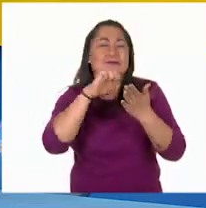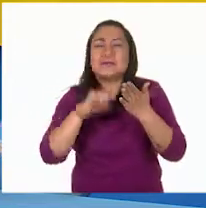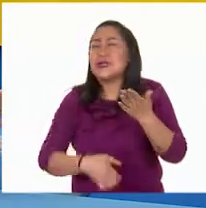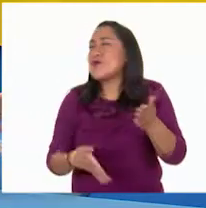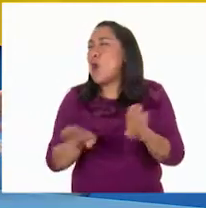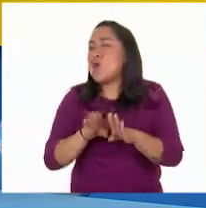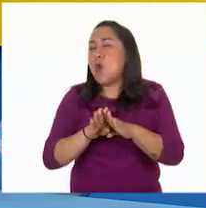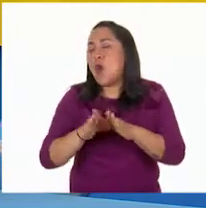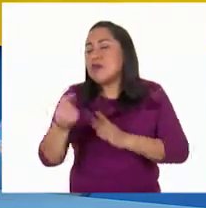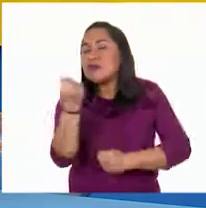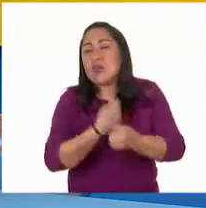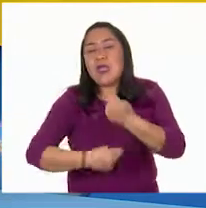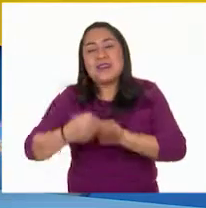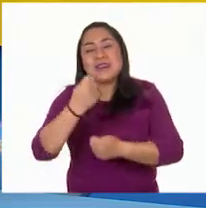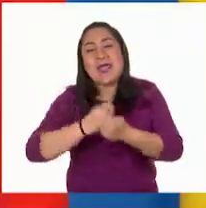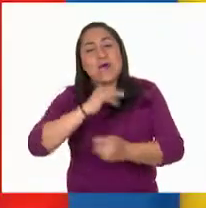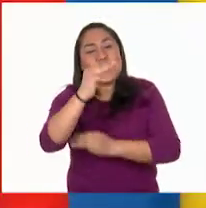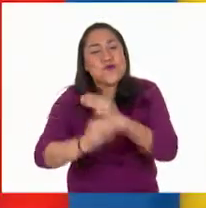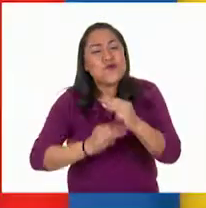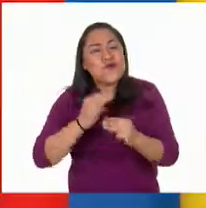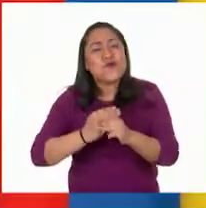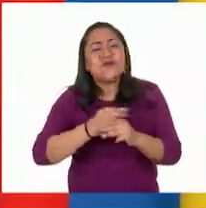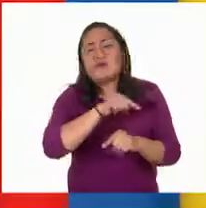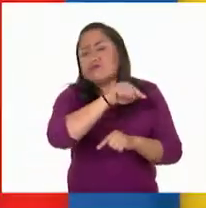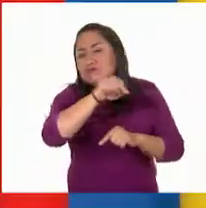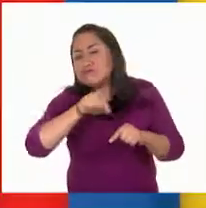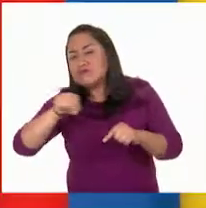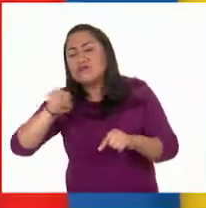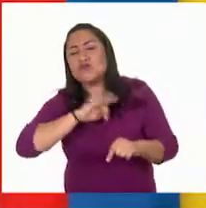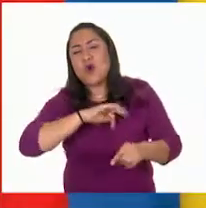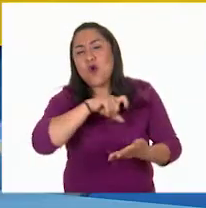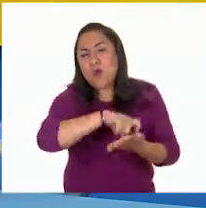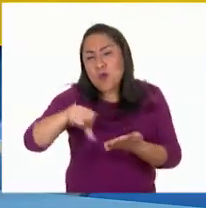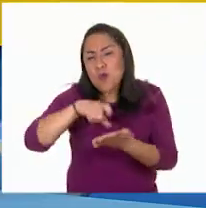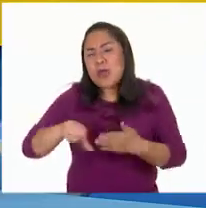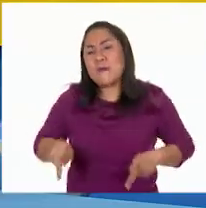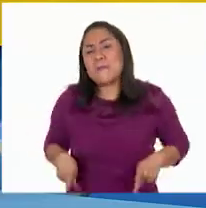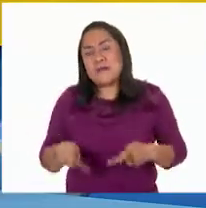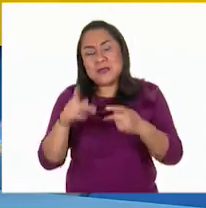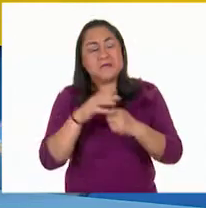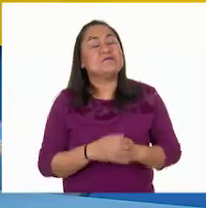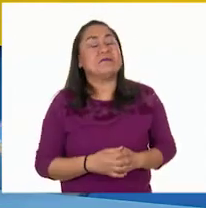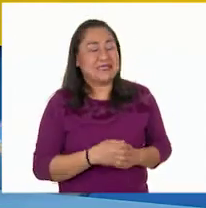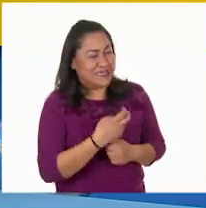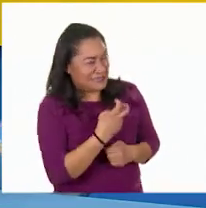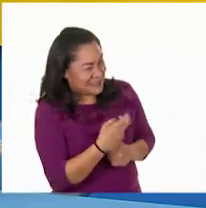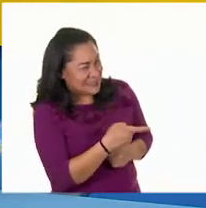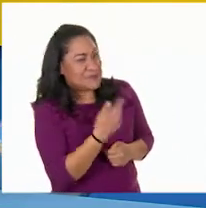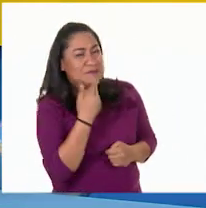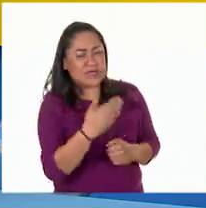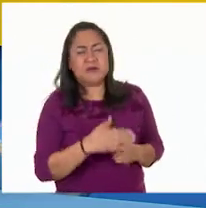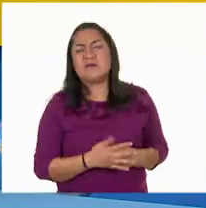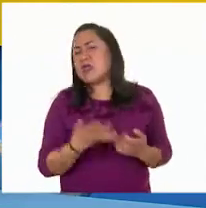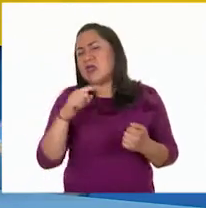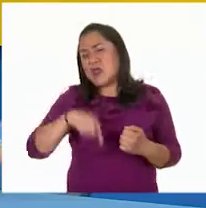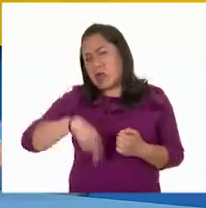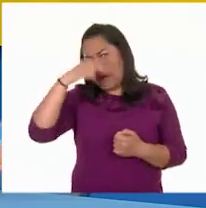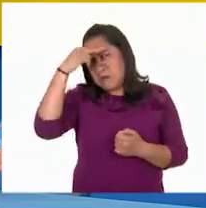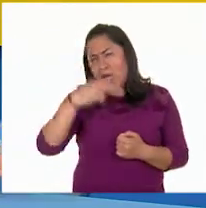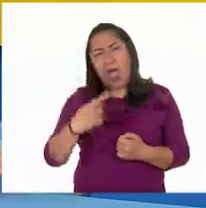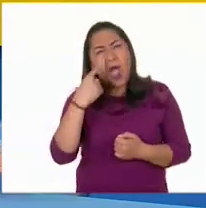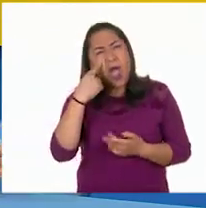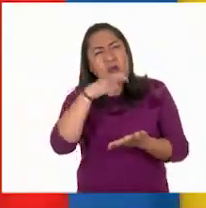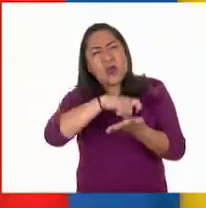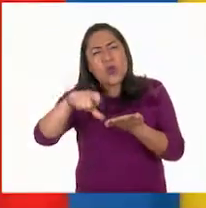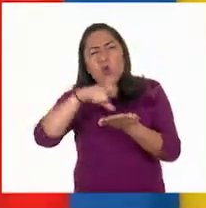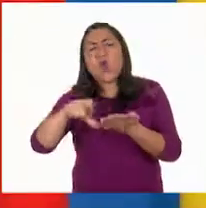donde todos compran y venden. Exacto. Algo así, Larisa, por supuesto. Y maestra, ¿qué es lo que más compra México? ¿Y a quién?